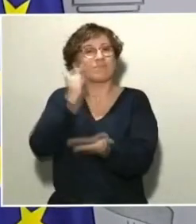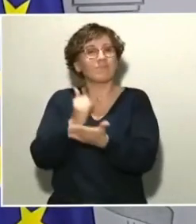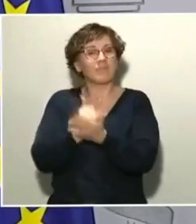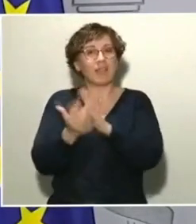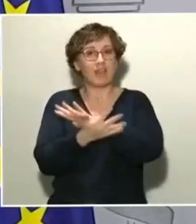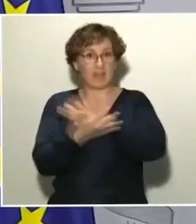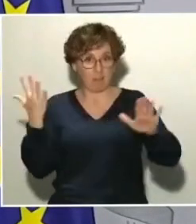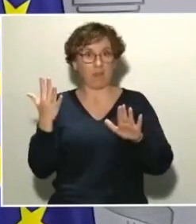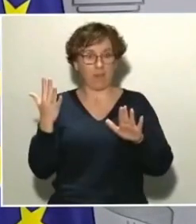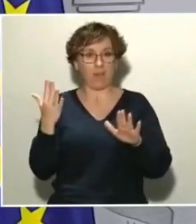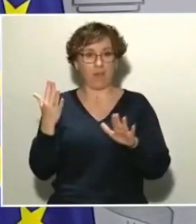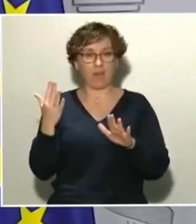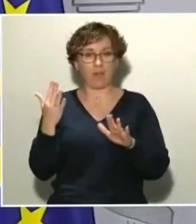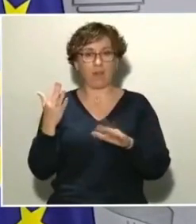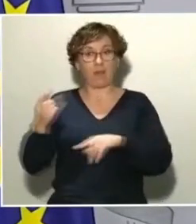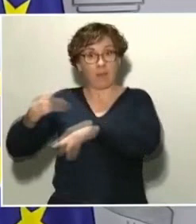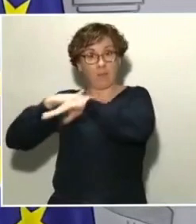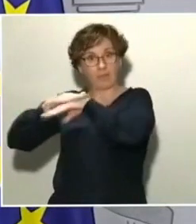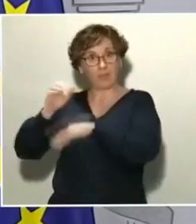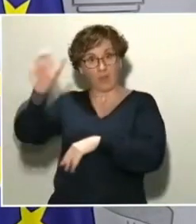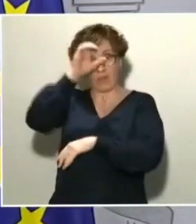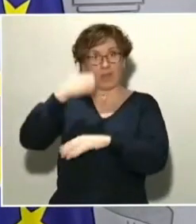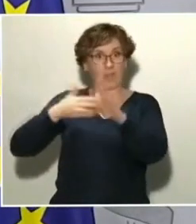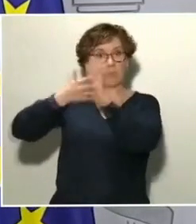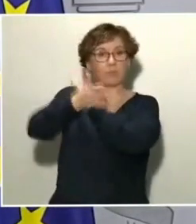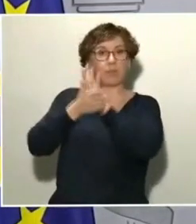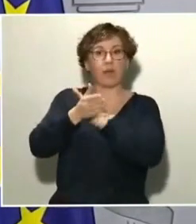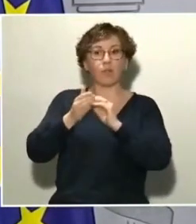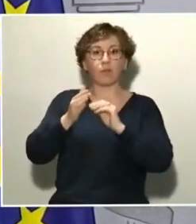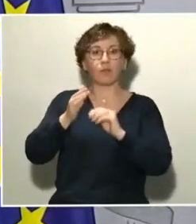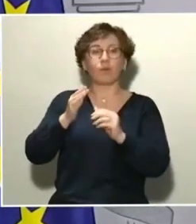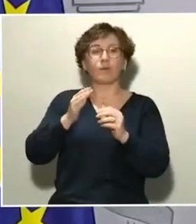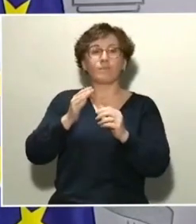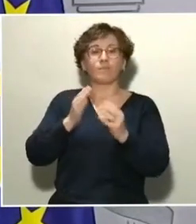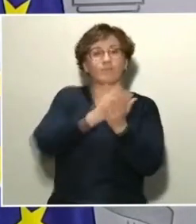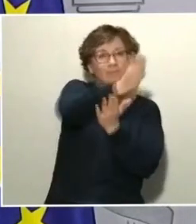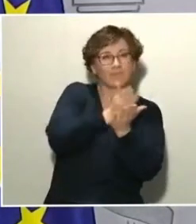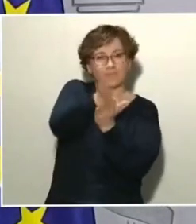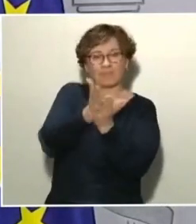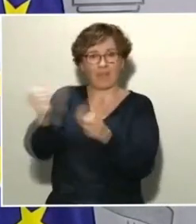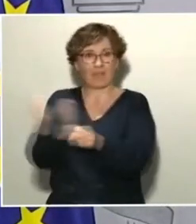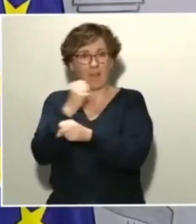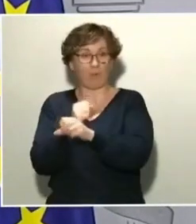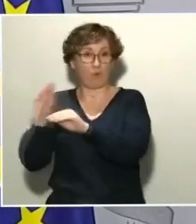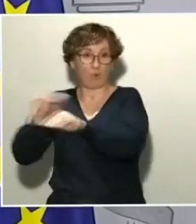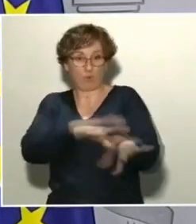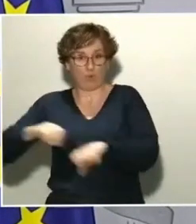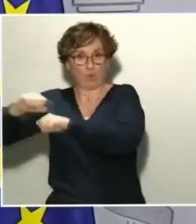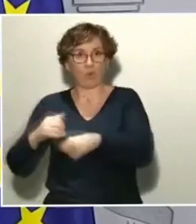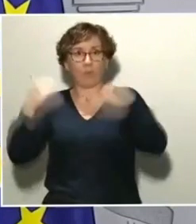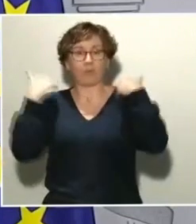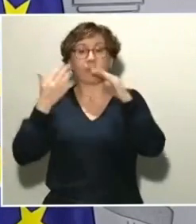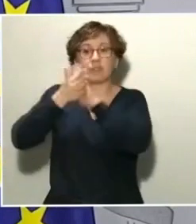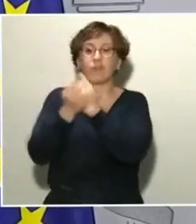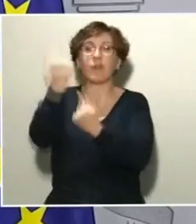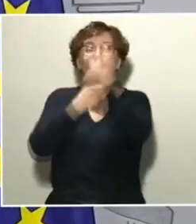ministro de Ciencia e Innovación ha avanzado también algunas líneas de trabajo en el ámbito de su competencia. Hay empresas que están produciendo. Les hemos pedido